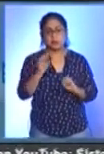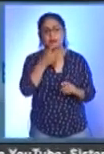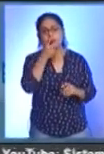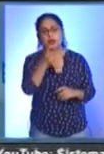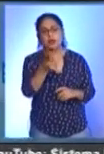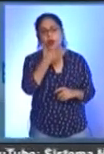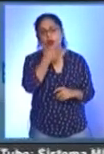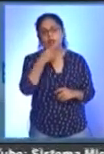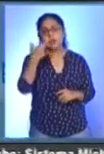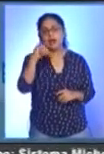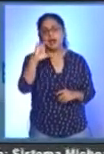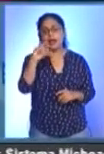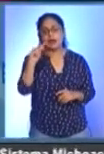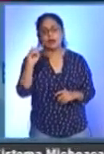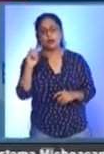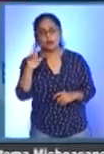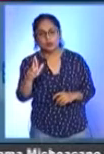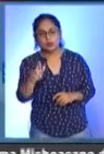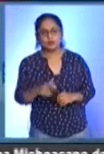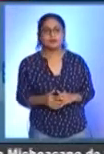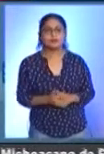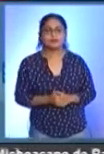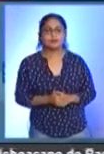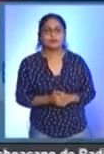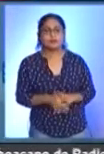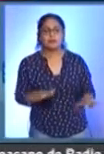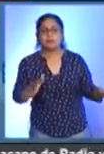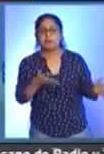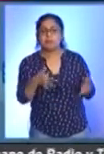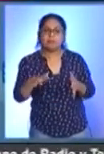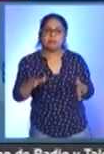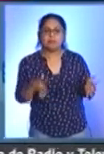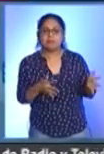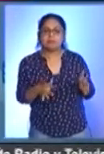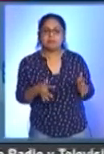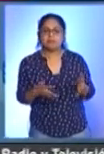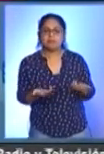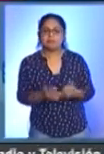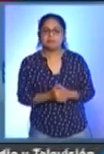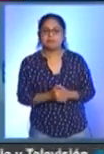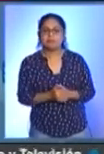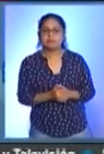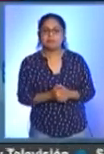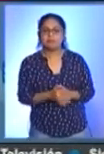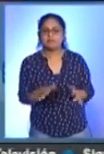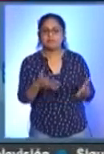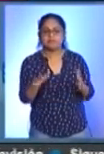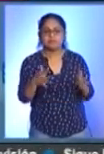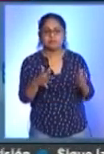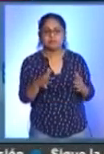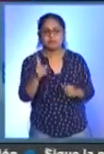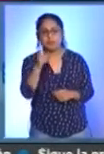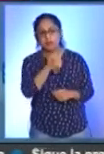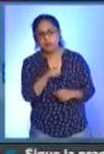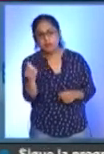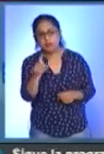Educación, Héctor Ayala Morales. Cerca de 270,